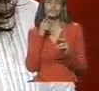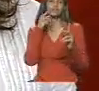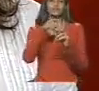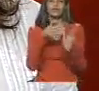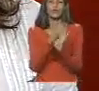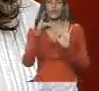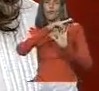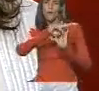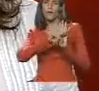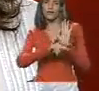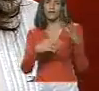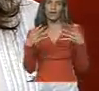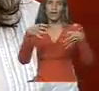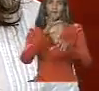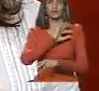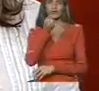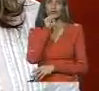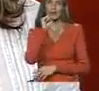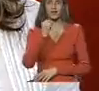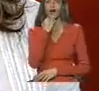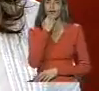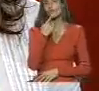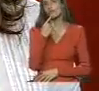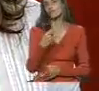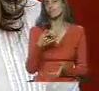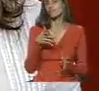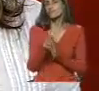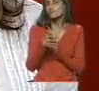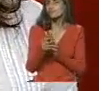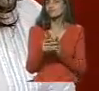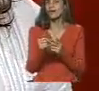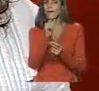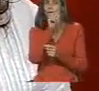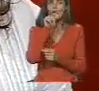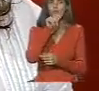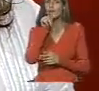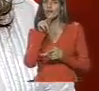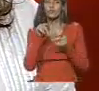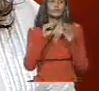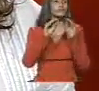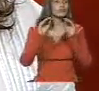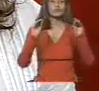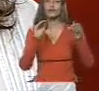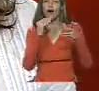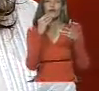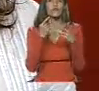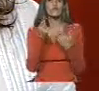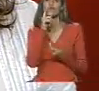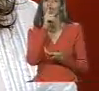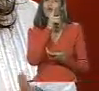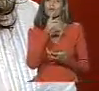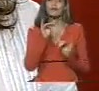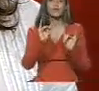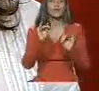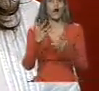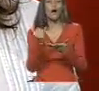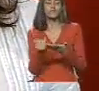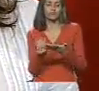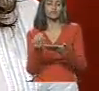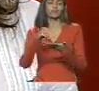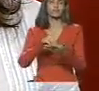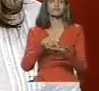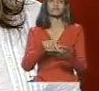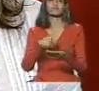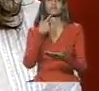toda la normativa del partido y estamos consultándole sobre los nombres que allí están saliendo,